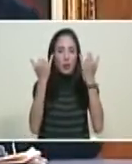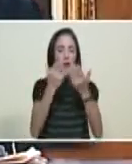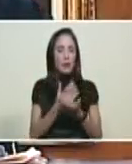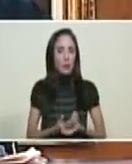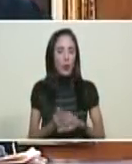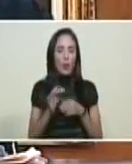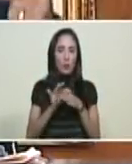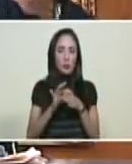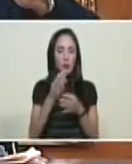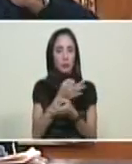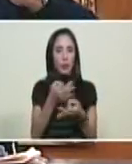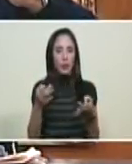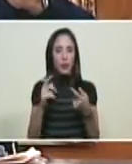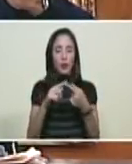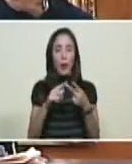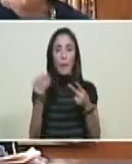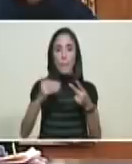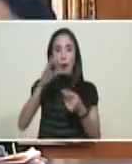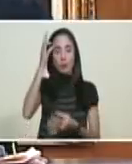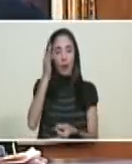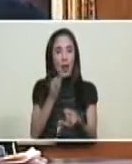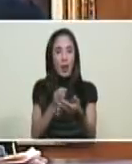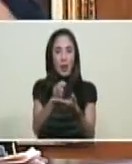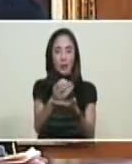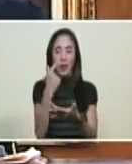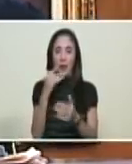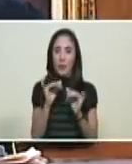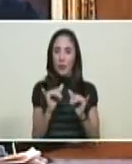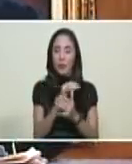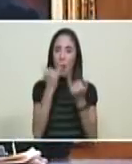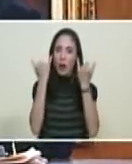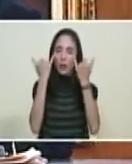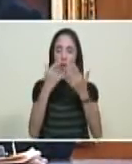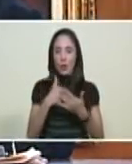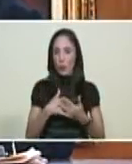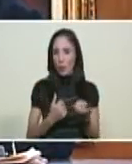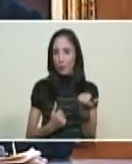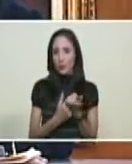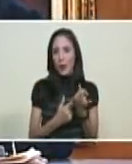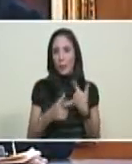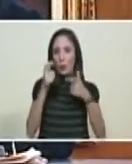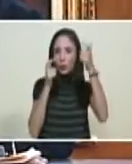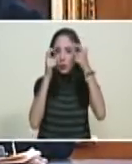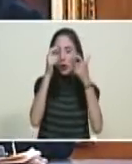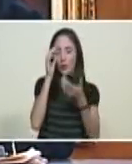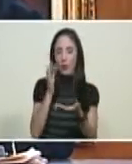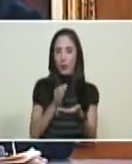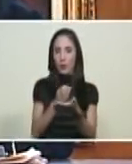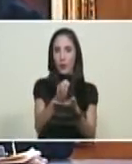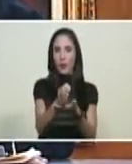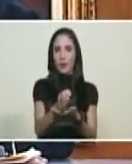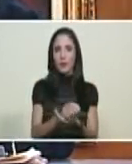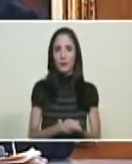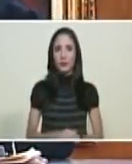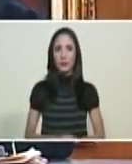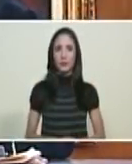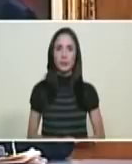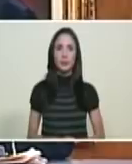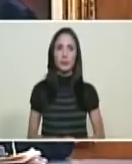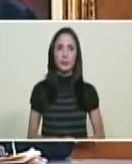y gracias a la lealtad en esa genialidad que yo tengo valga el comentario compañero